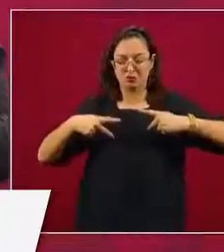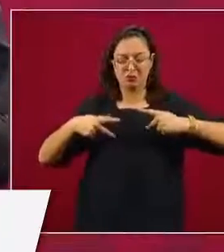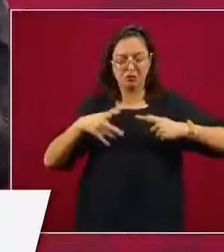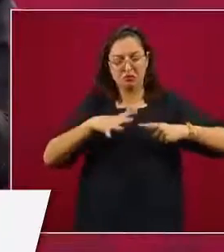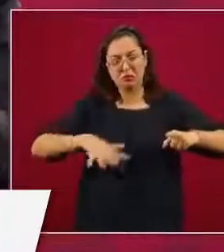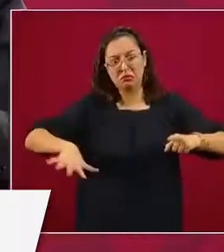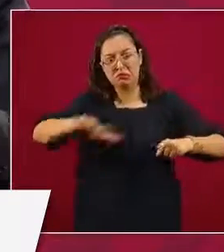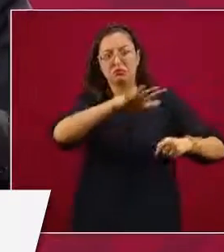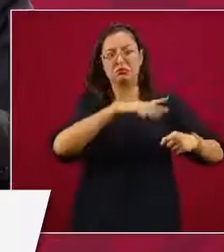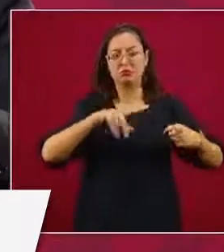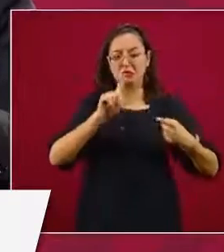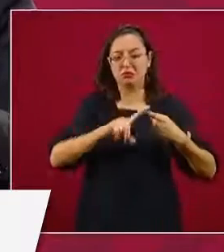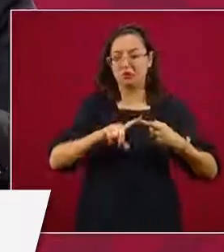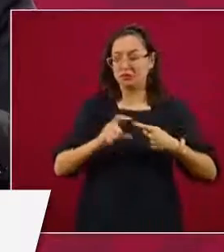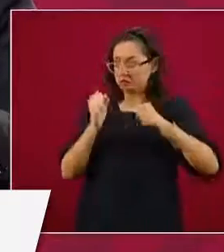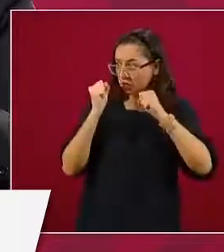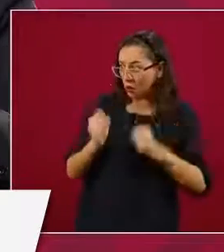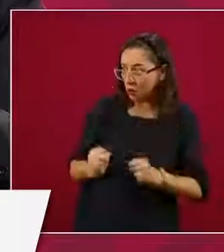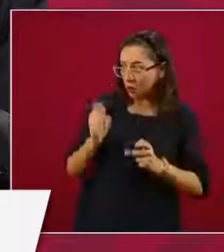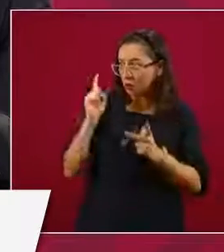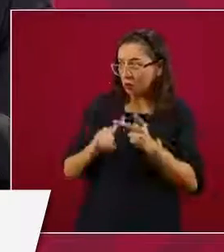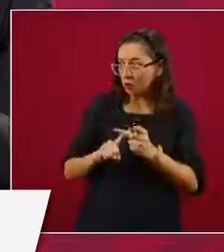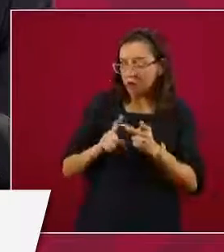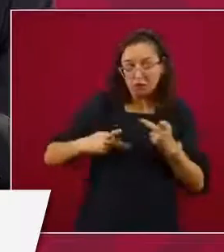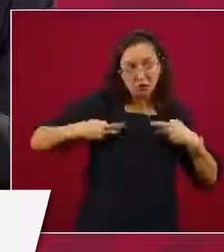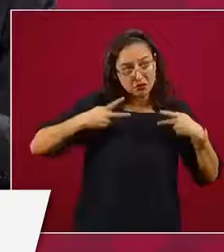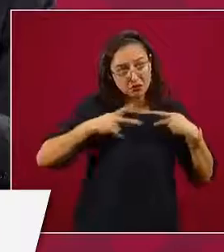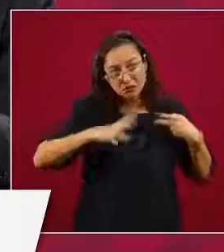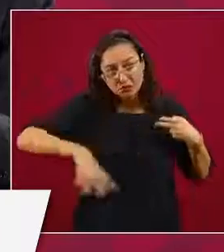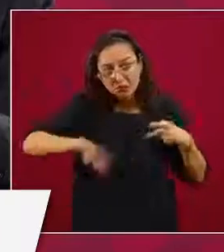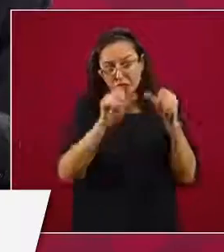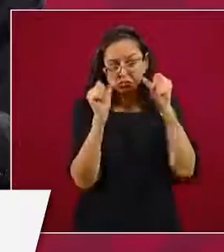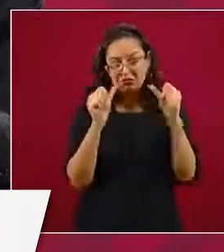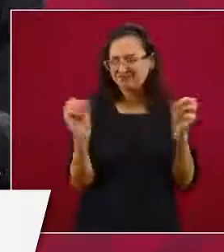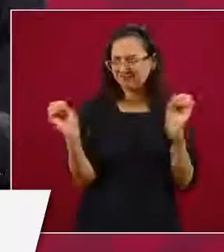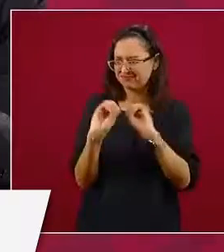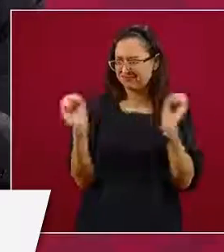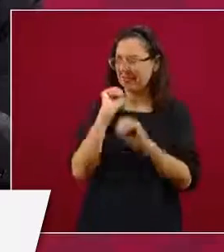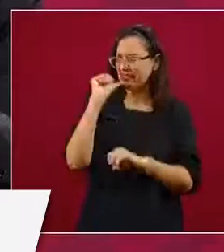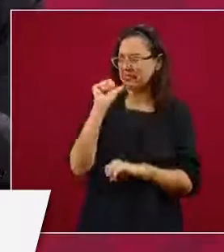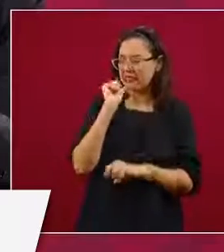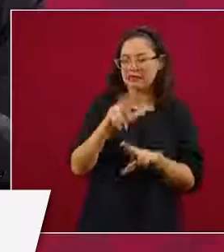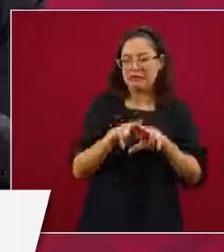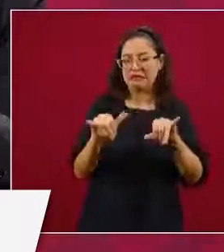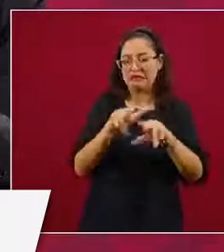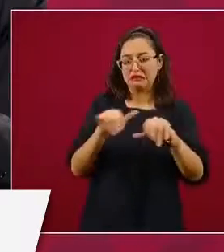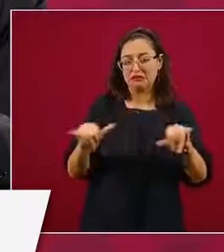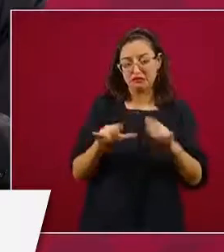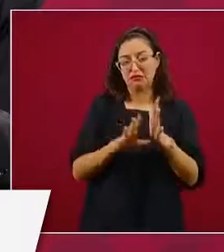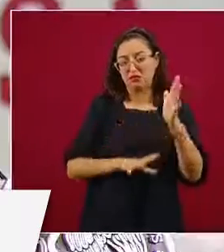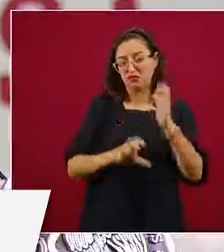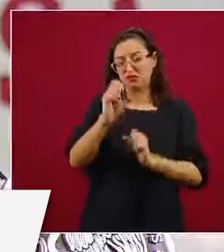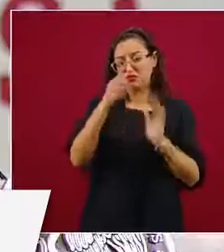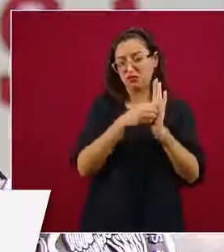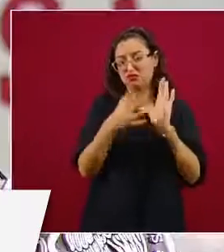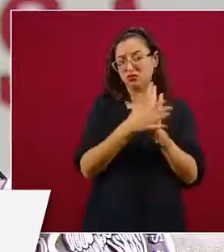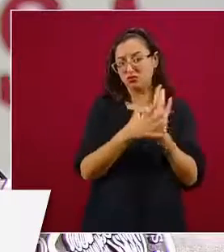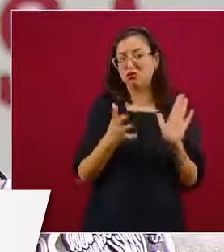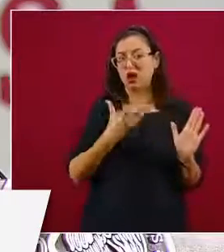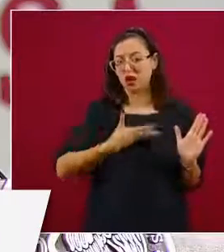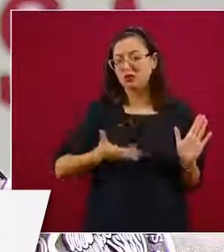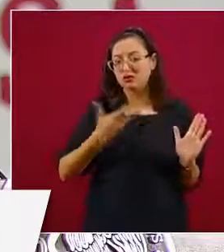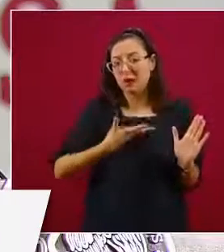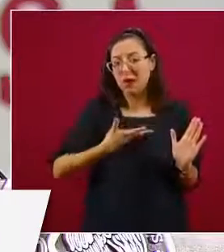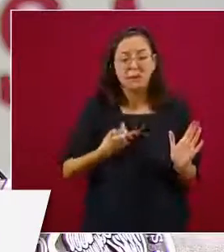popular, pero ya estaba en la Constitución, nada más que no se cumplía. ¿Y qué es el